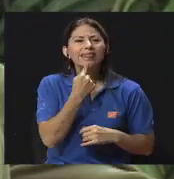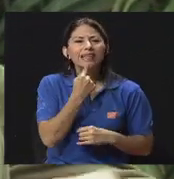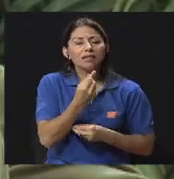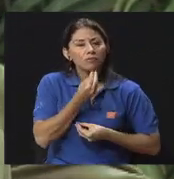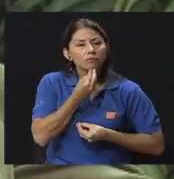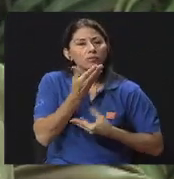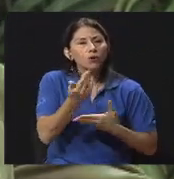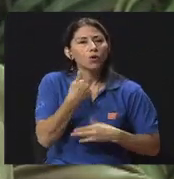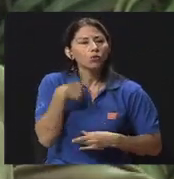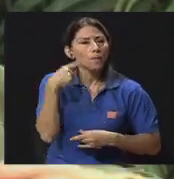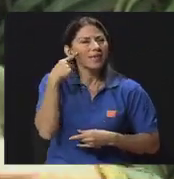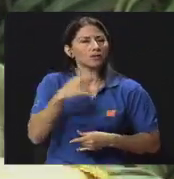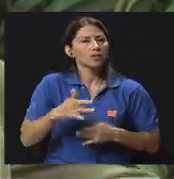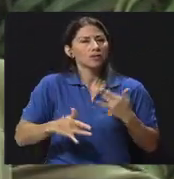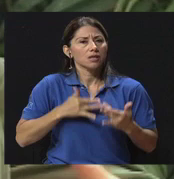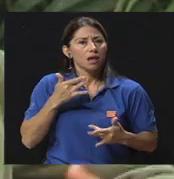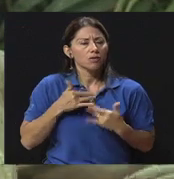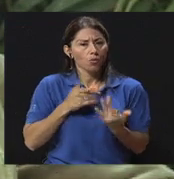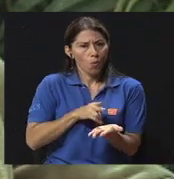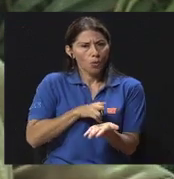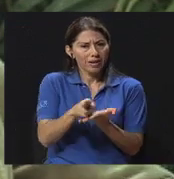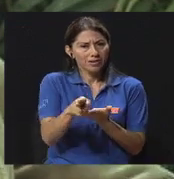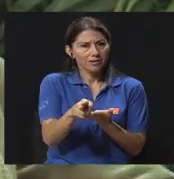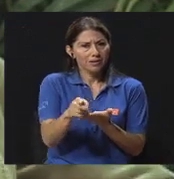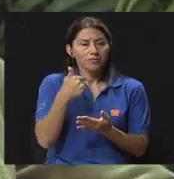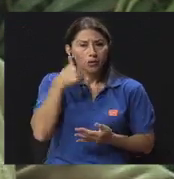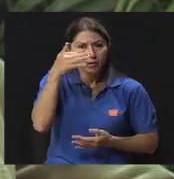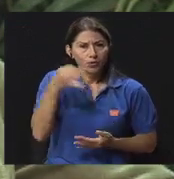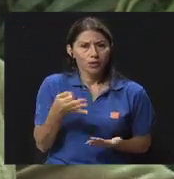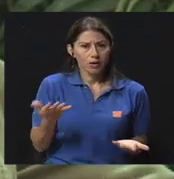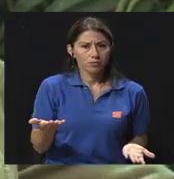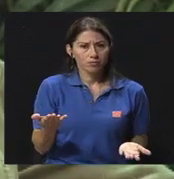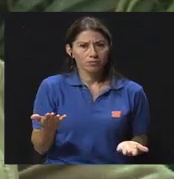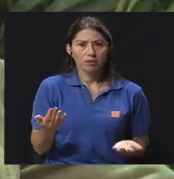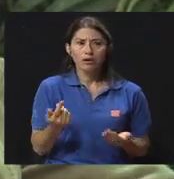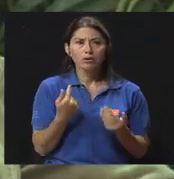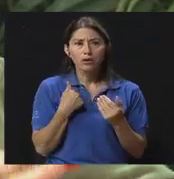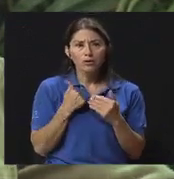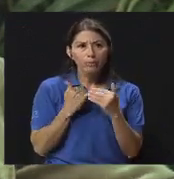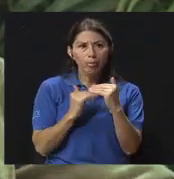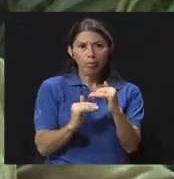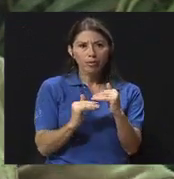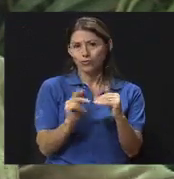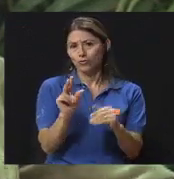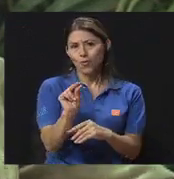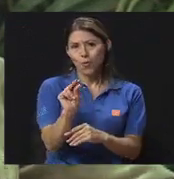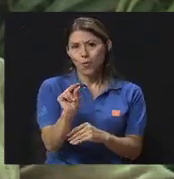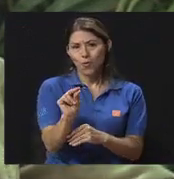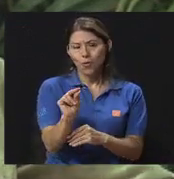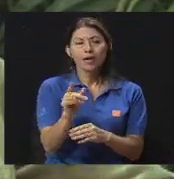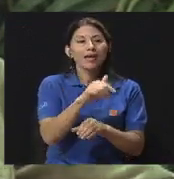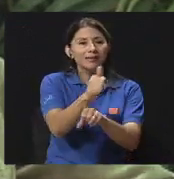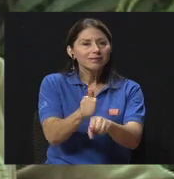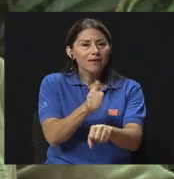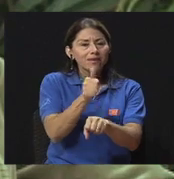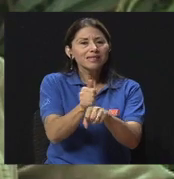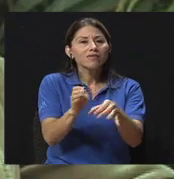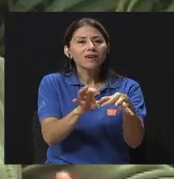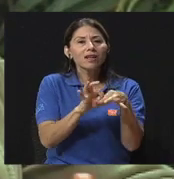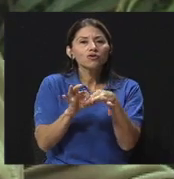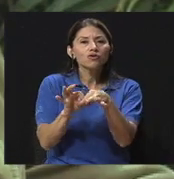más honesta y más efectiva a partir de lo que yo realmente creo, ¿verdad? No limitarme. Establecer las relaciones en cuanto a responsabilidades,